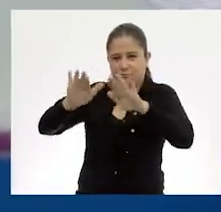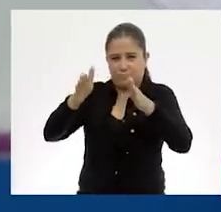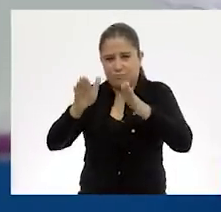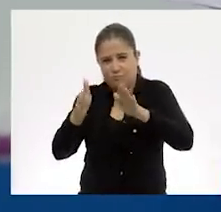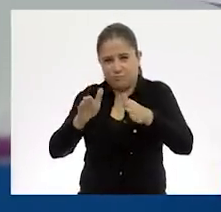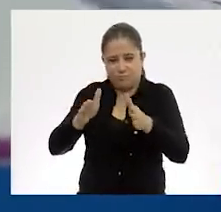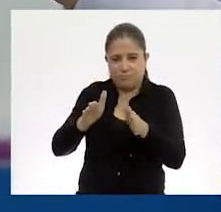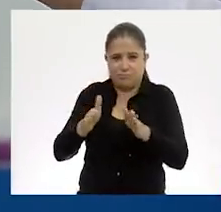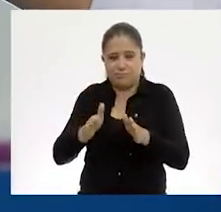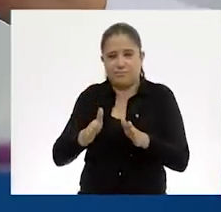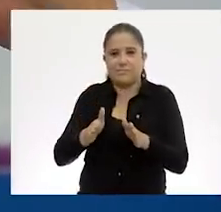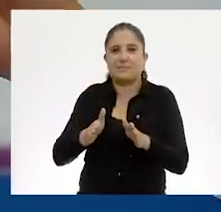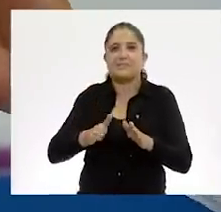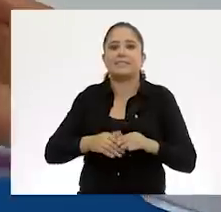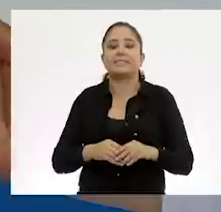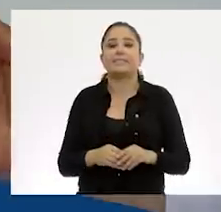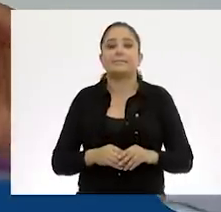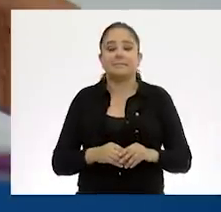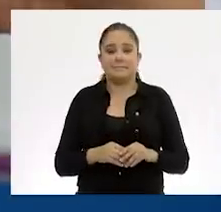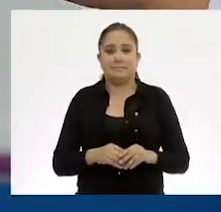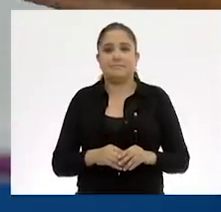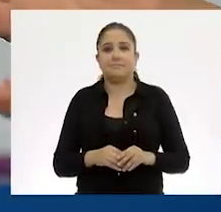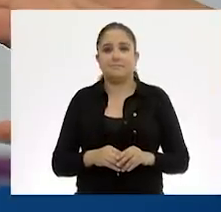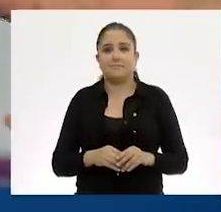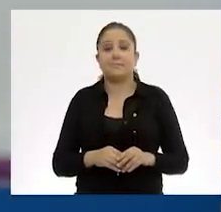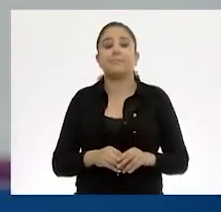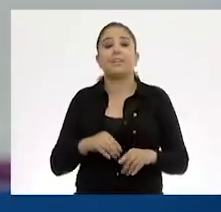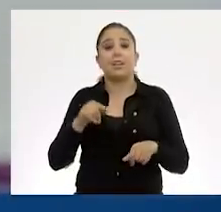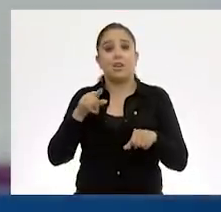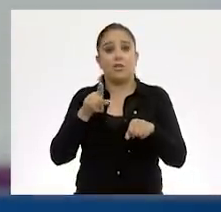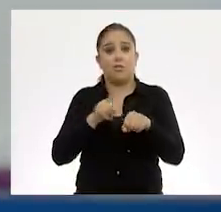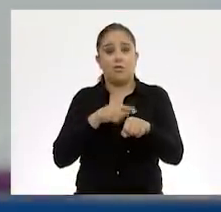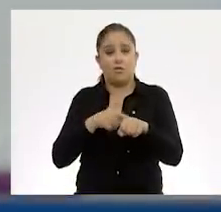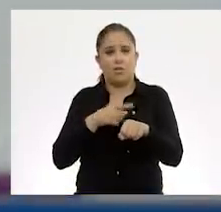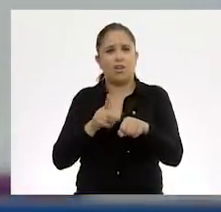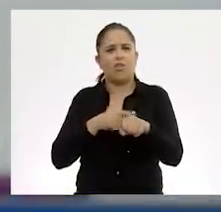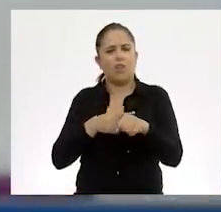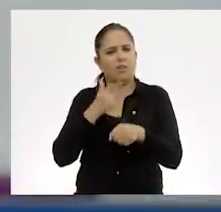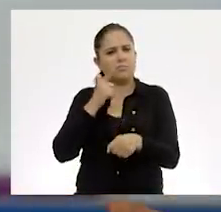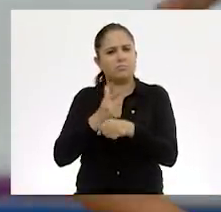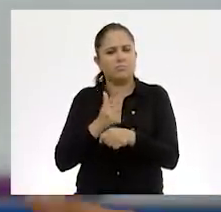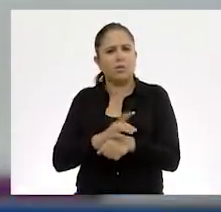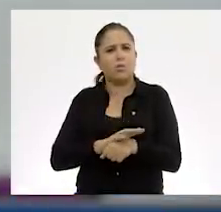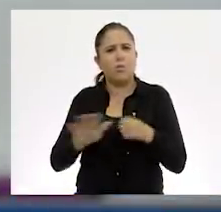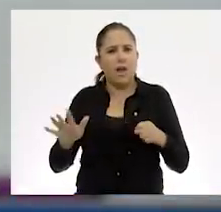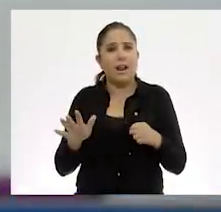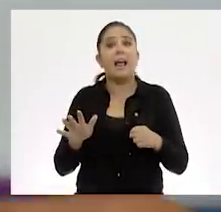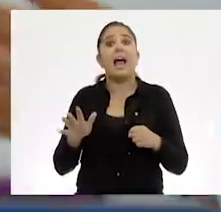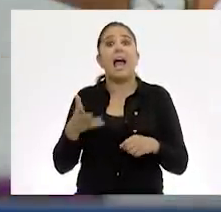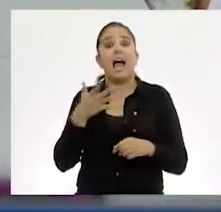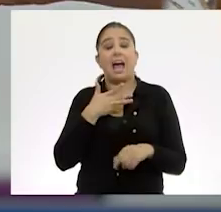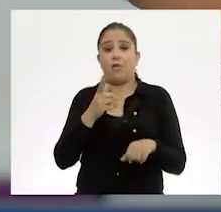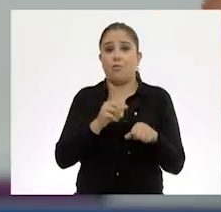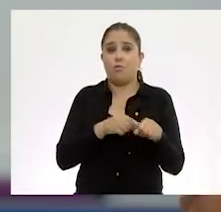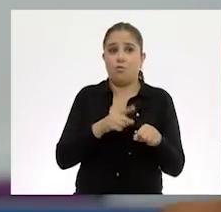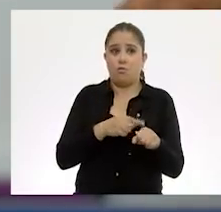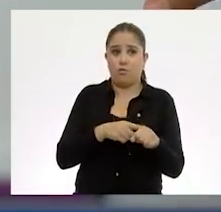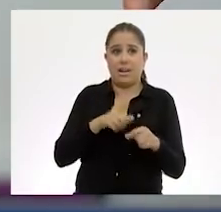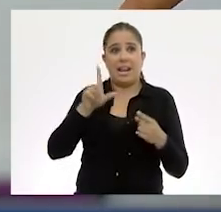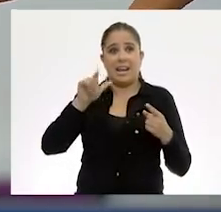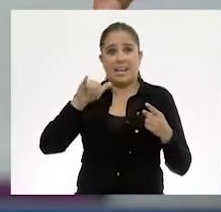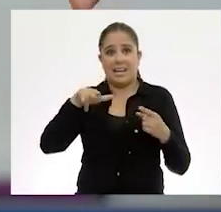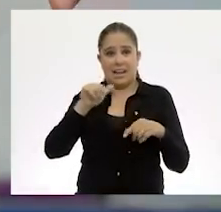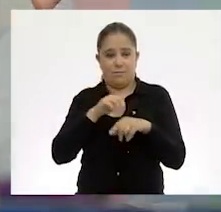Está rugoso. Está muy rugoso. Los colores, bueno, ¿qué colores vamos a identificar? Bueno, tenemos los colores lila.